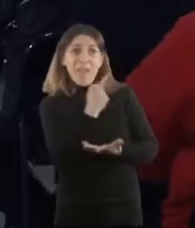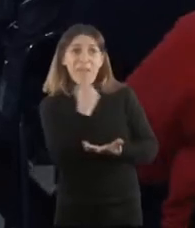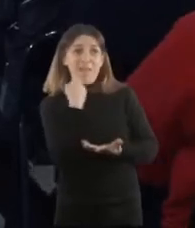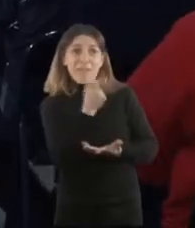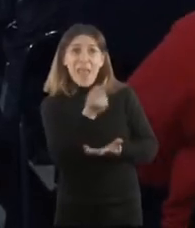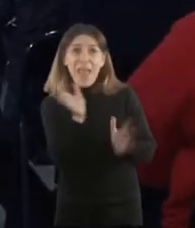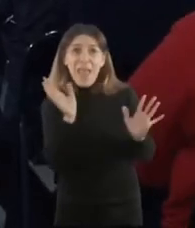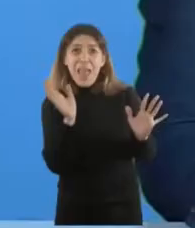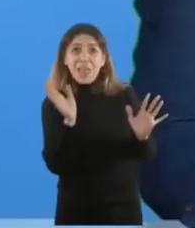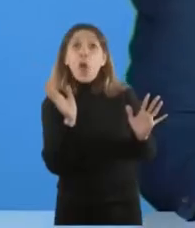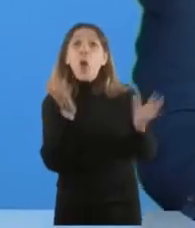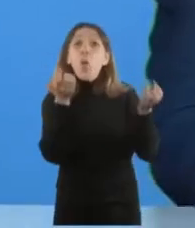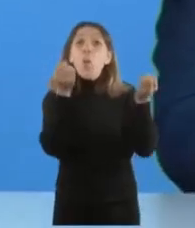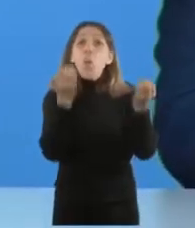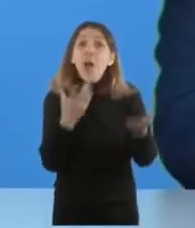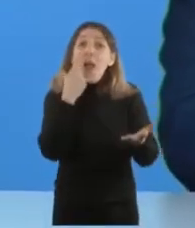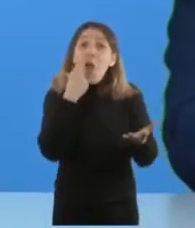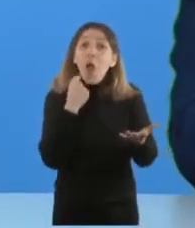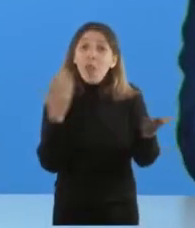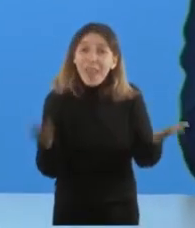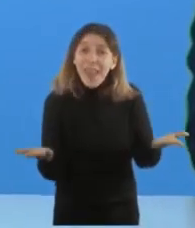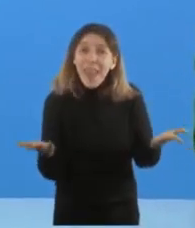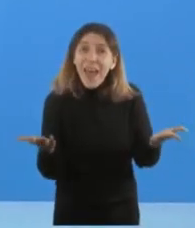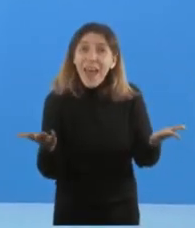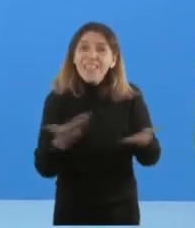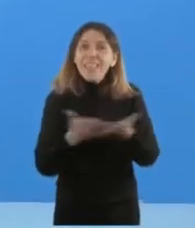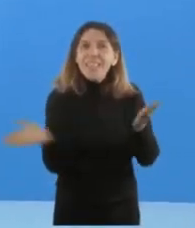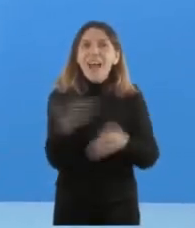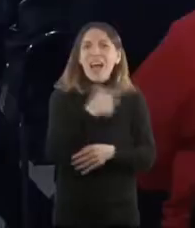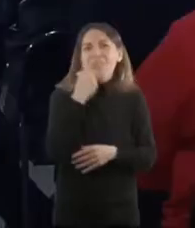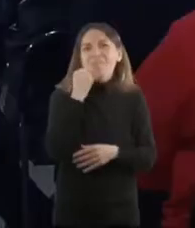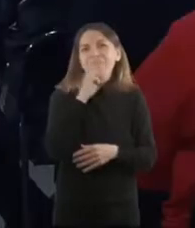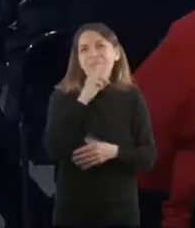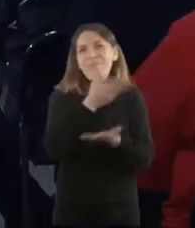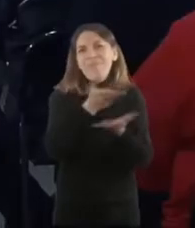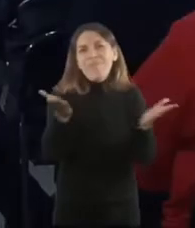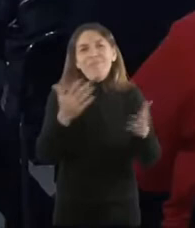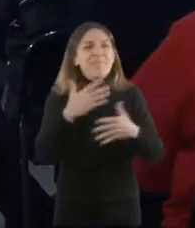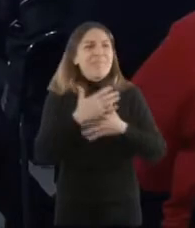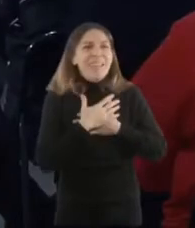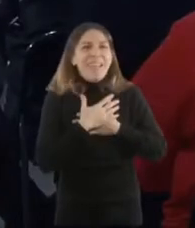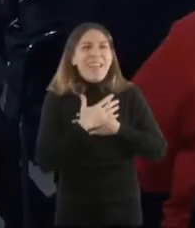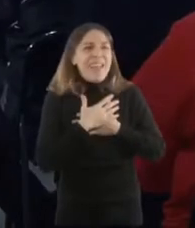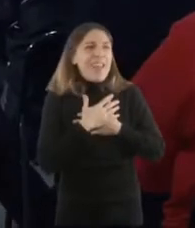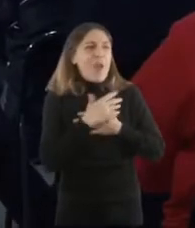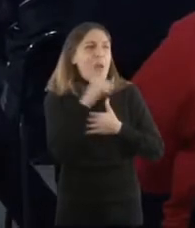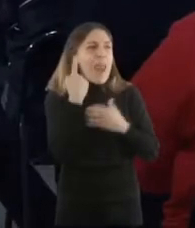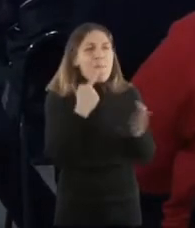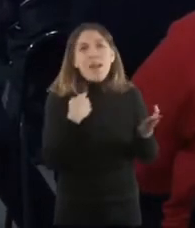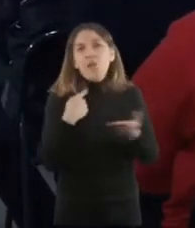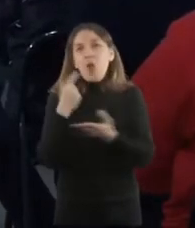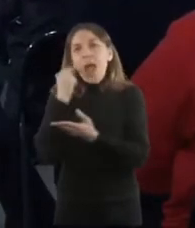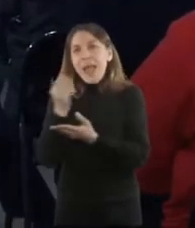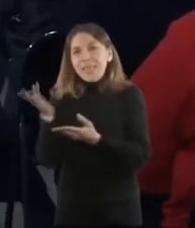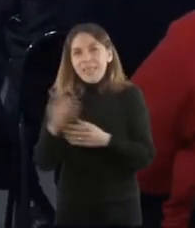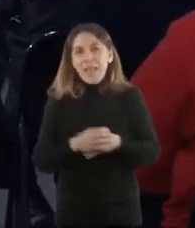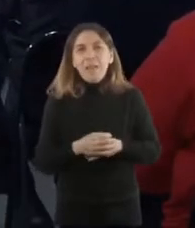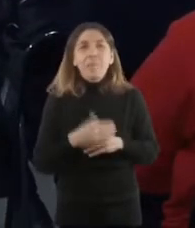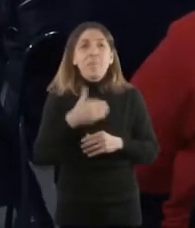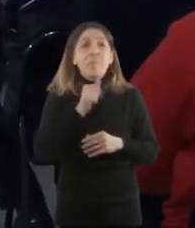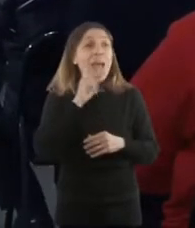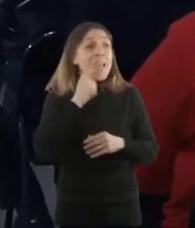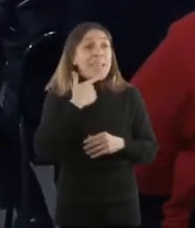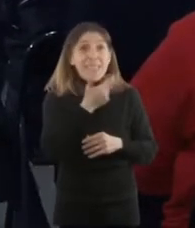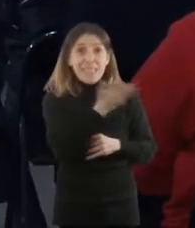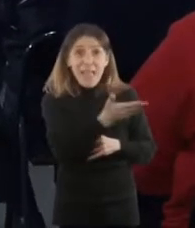Muy buenos días a todos y a todas, querido Alberto, Axel, Marisa,